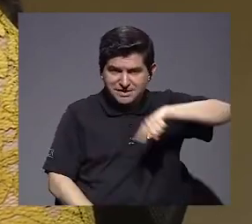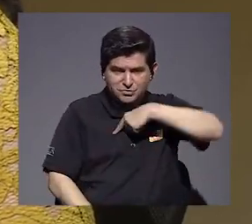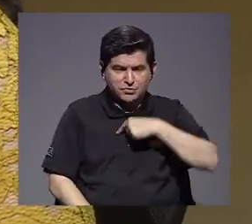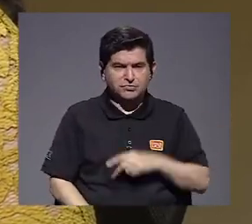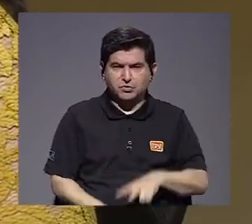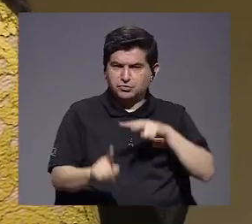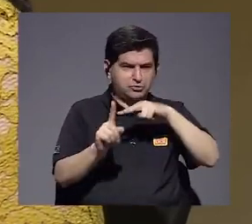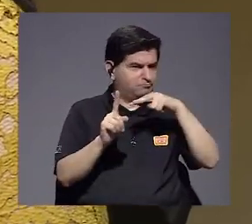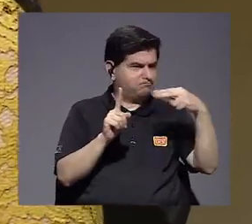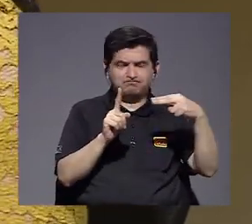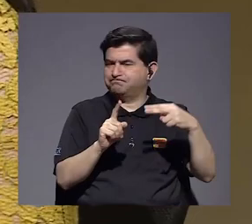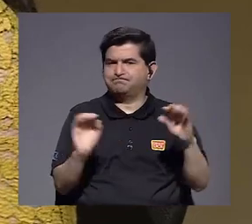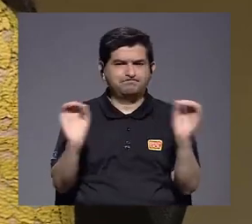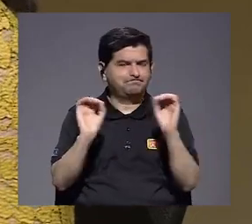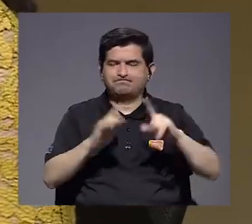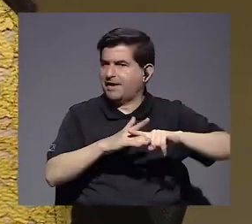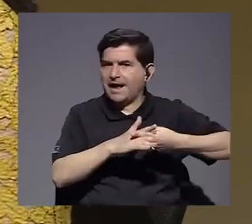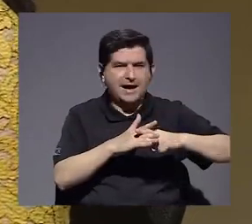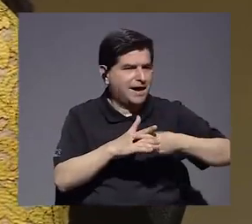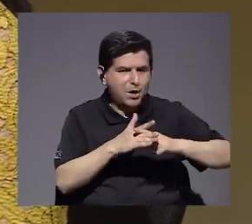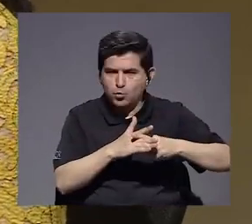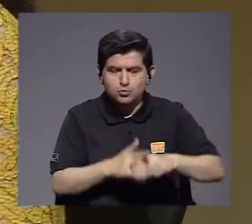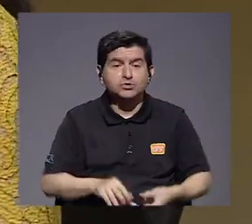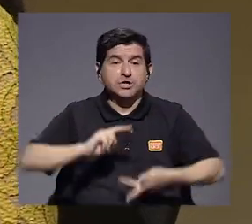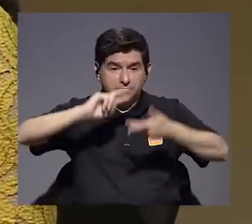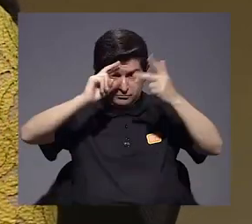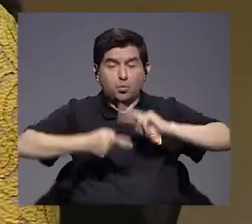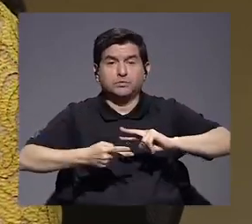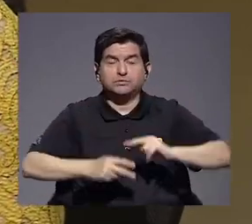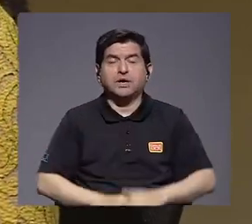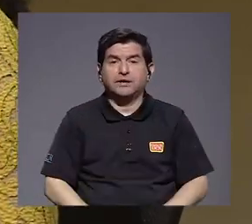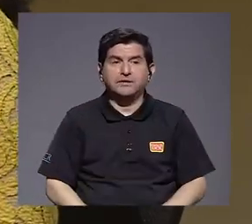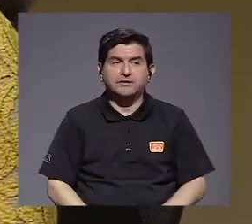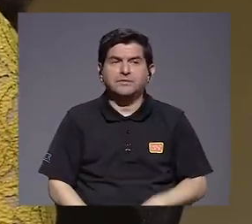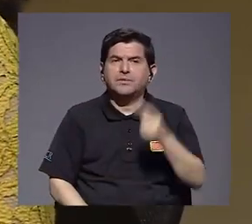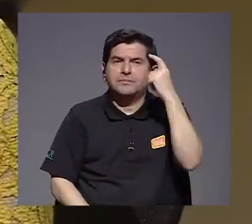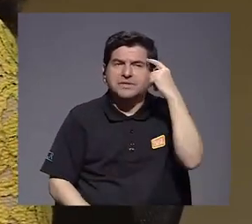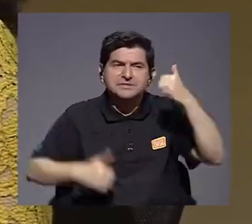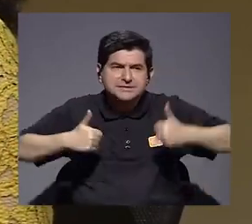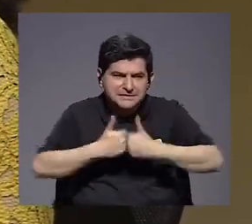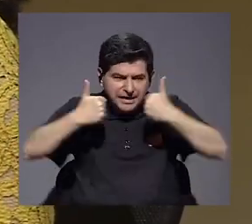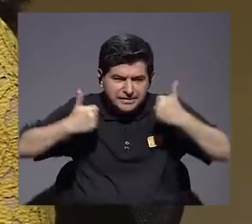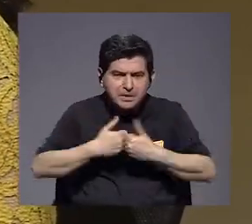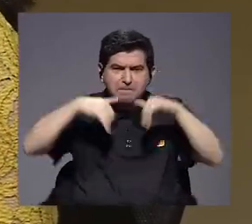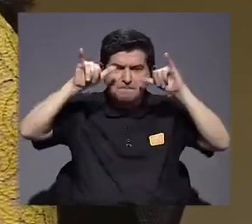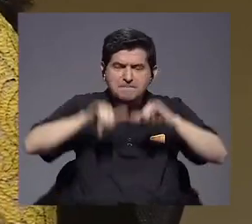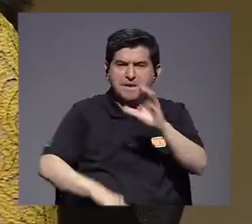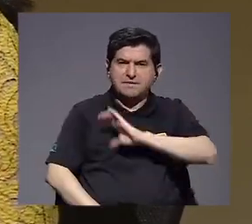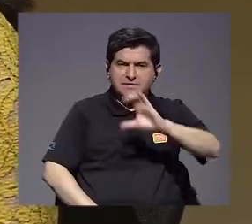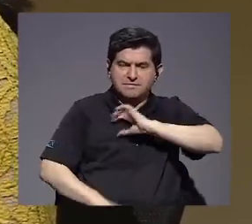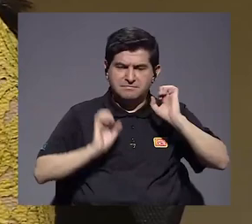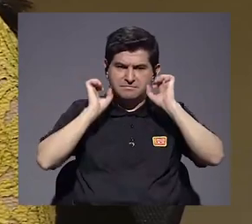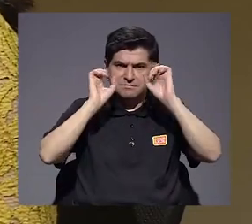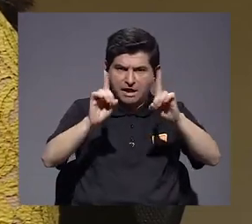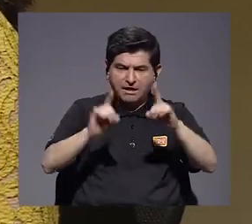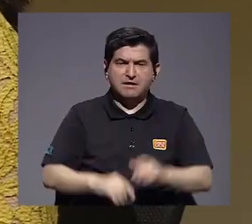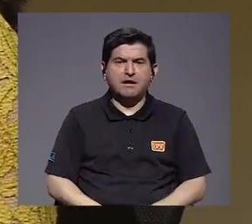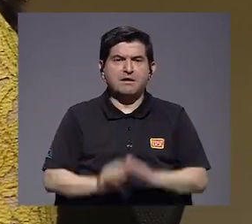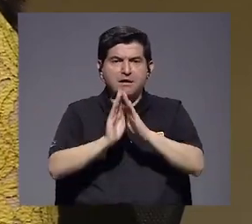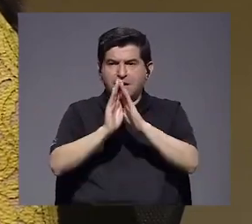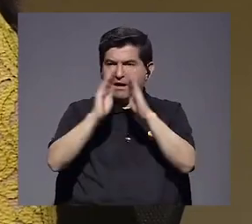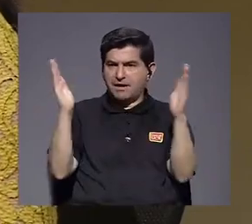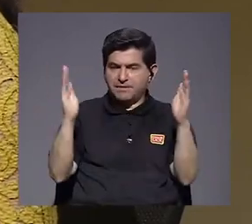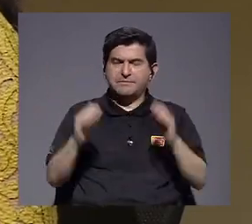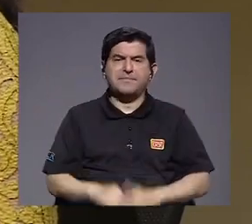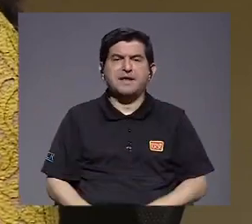nosotros no visualizamos ningún ajuste que se haga todo lo contrario. Es más bien, cuáles son los retos en materia de la calidad de la educación, cómo